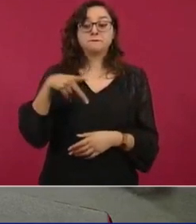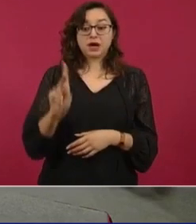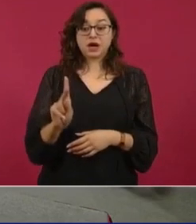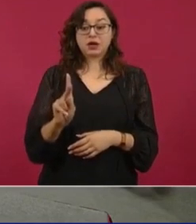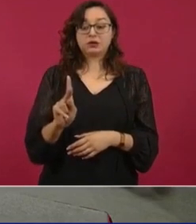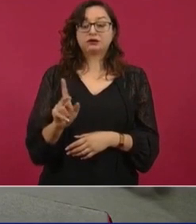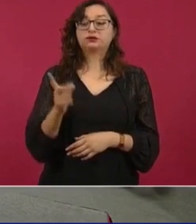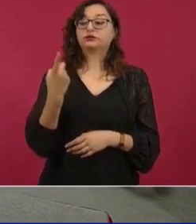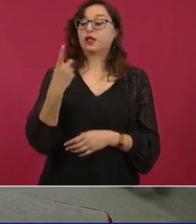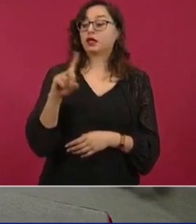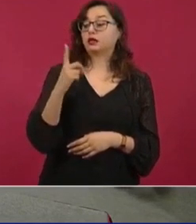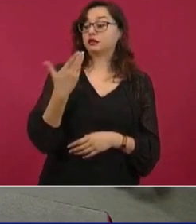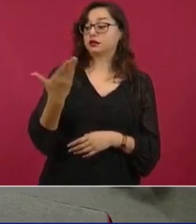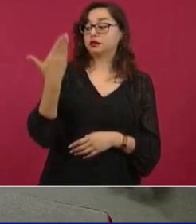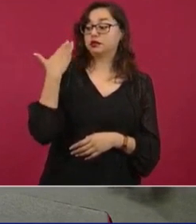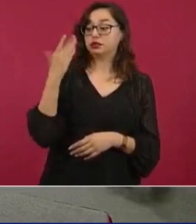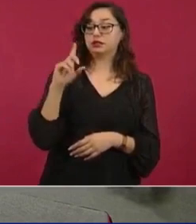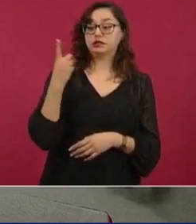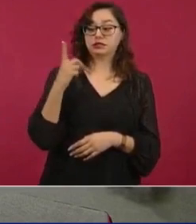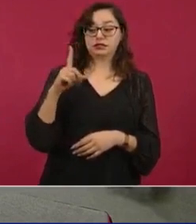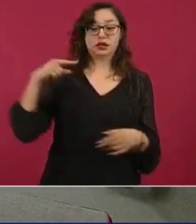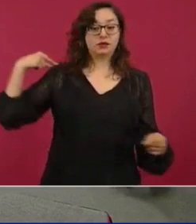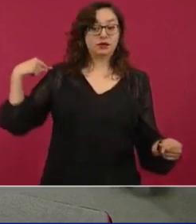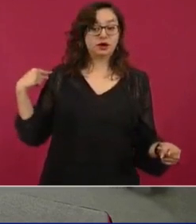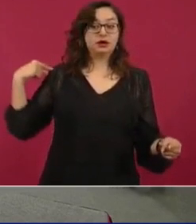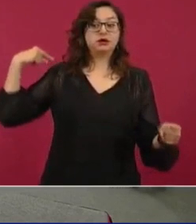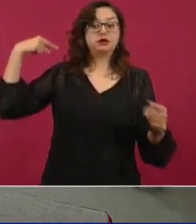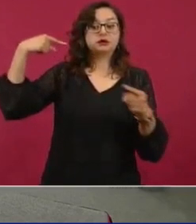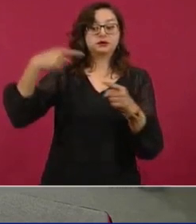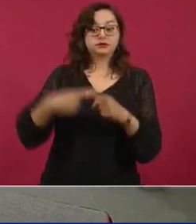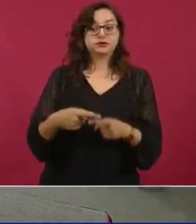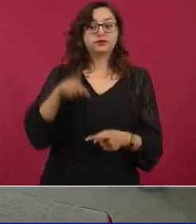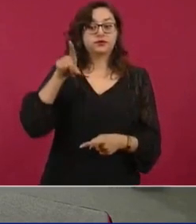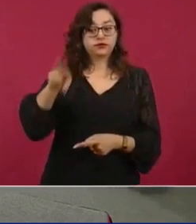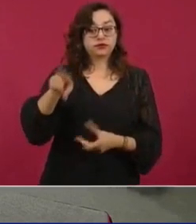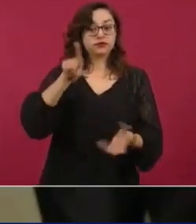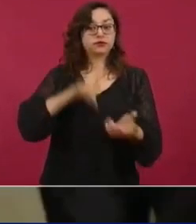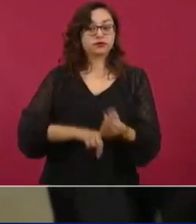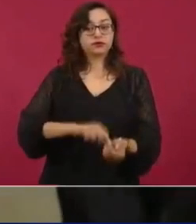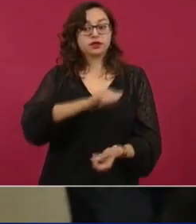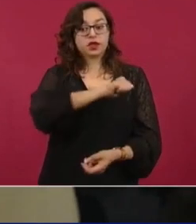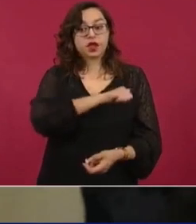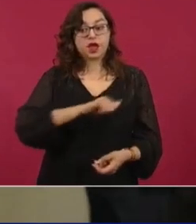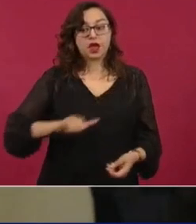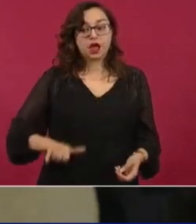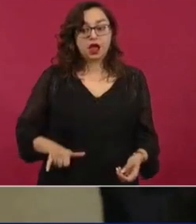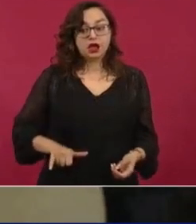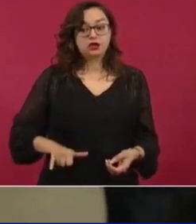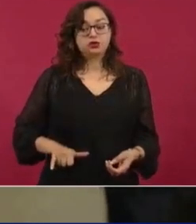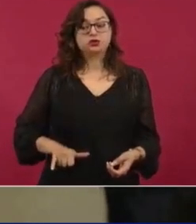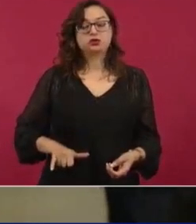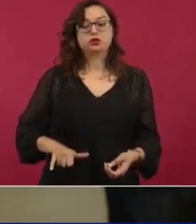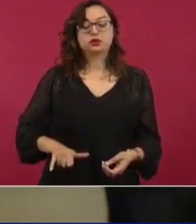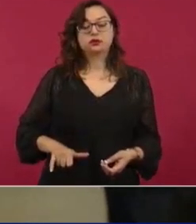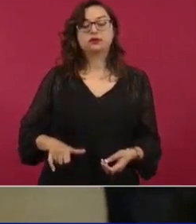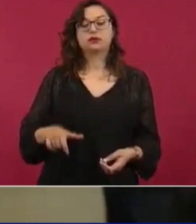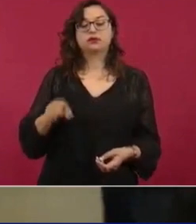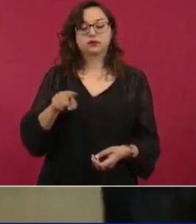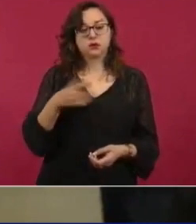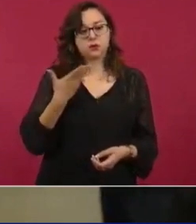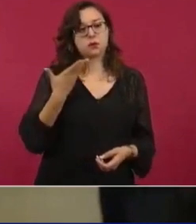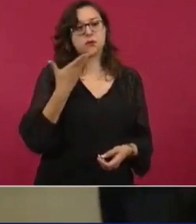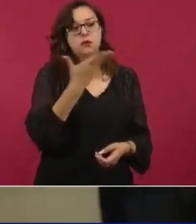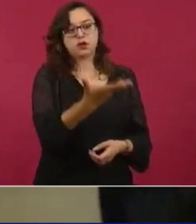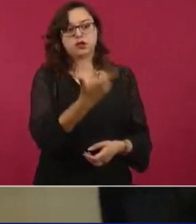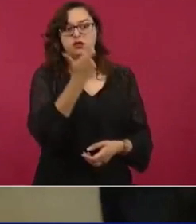diciembre pasado al día de hoy que el Ayuntamiento Tuxpeño solicitó la cancelación